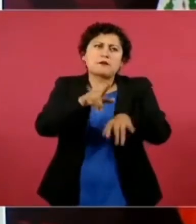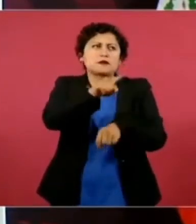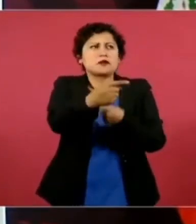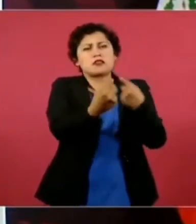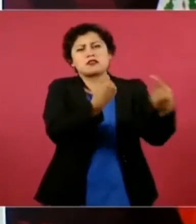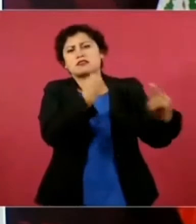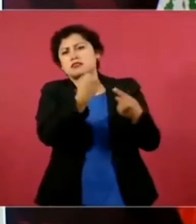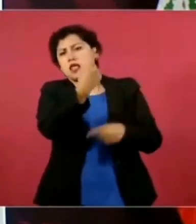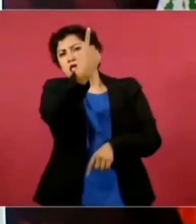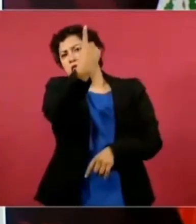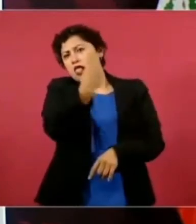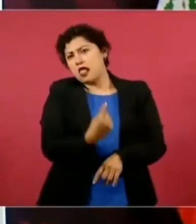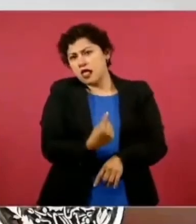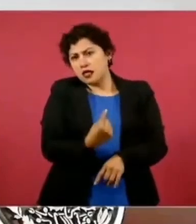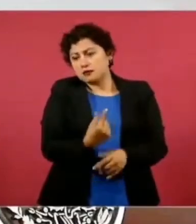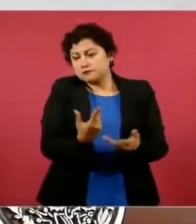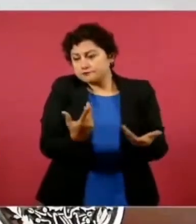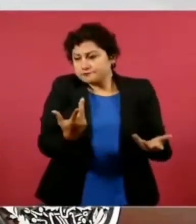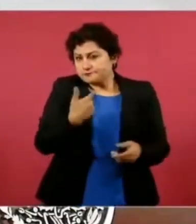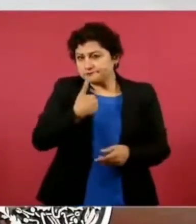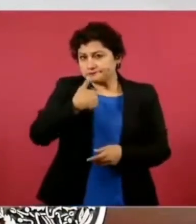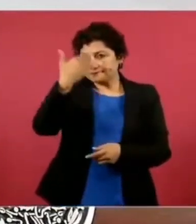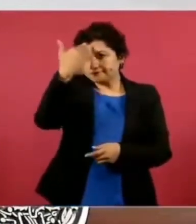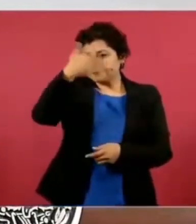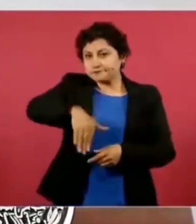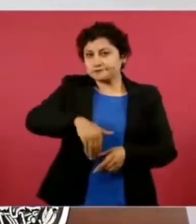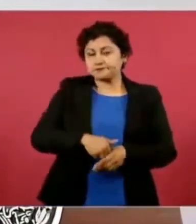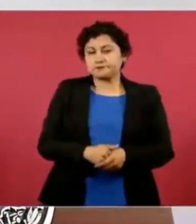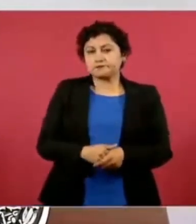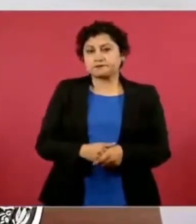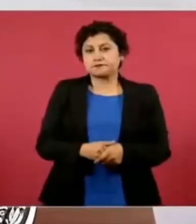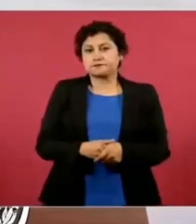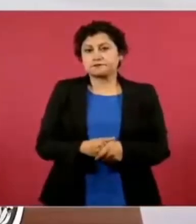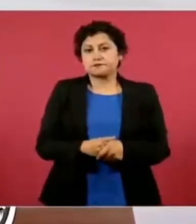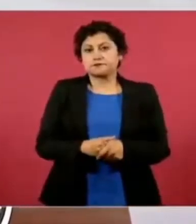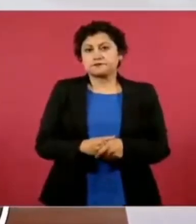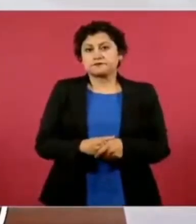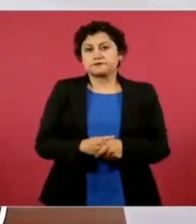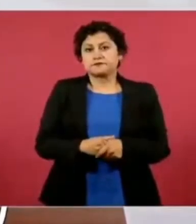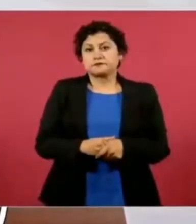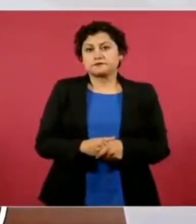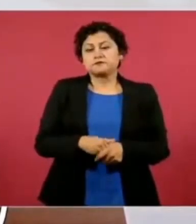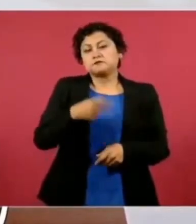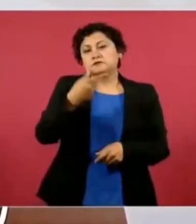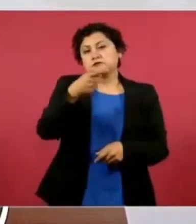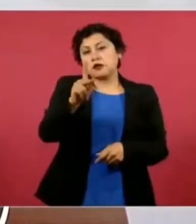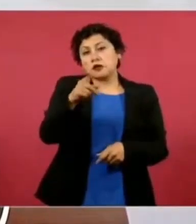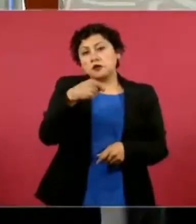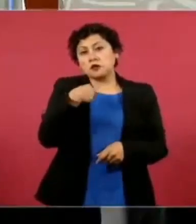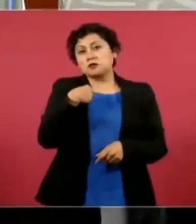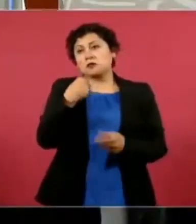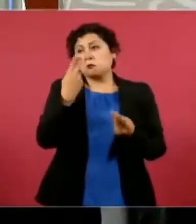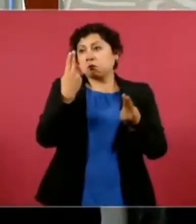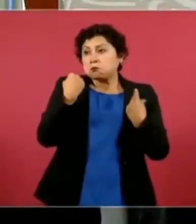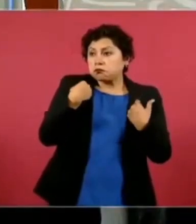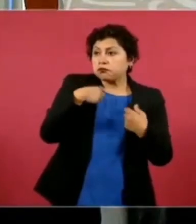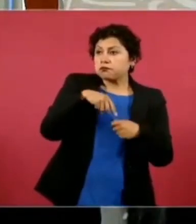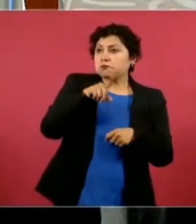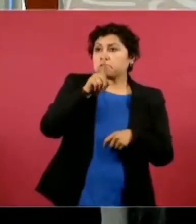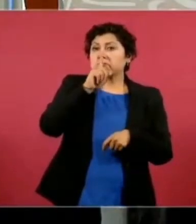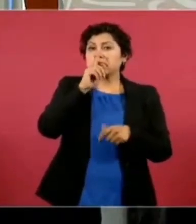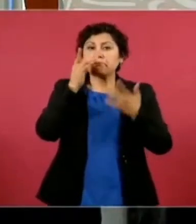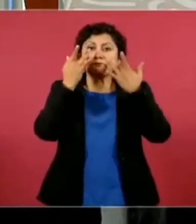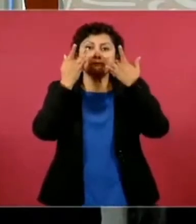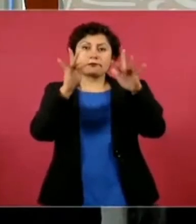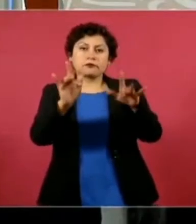pero no dejo de luchar porque la